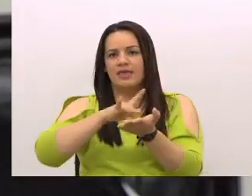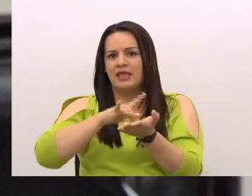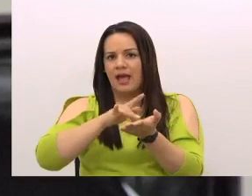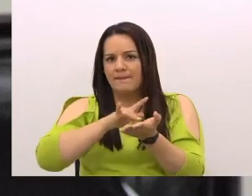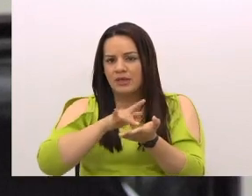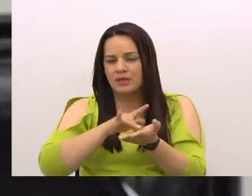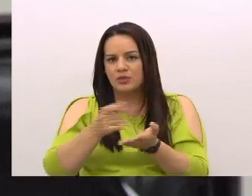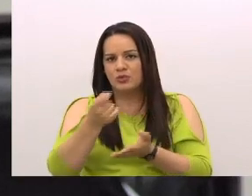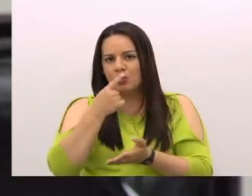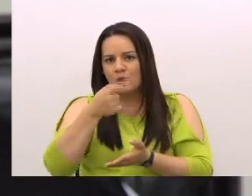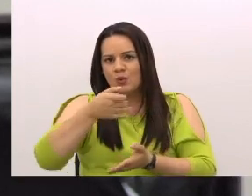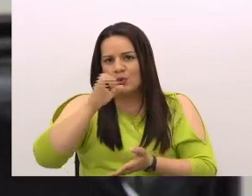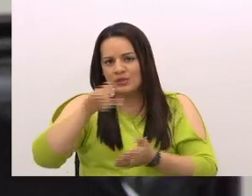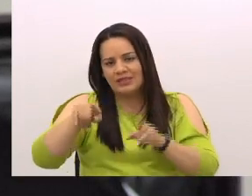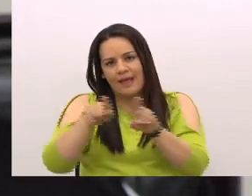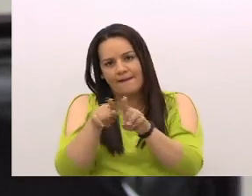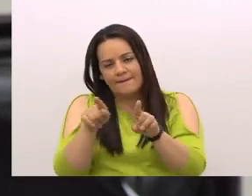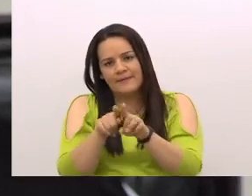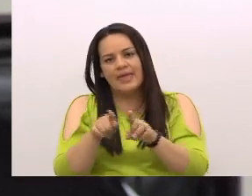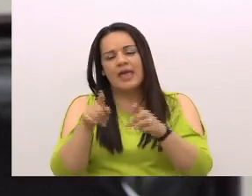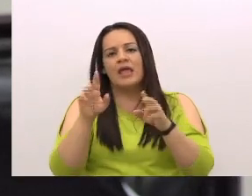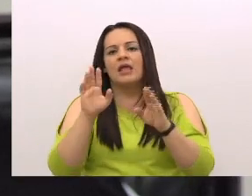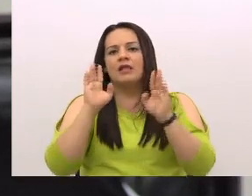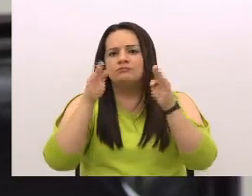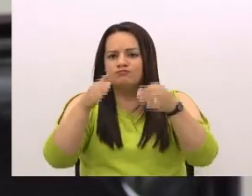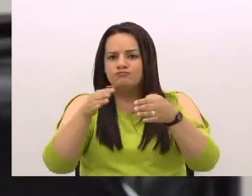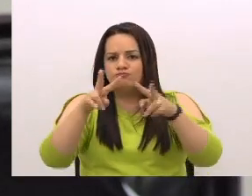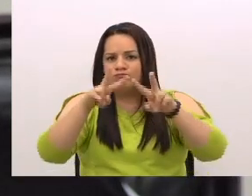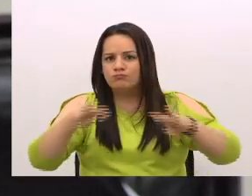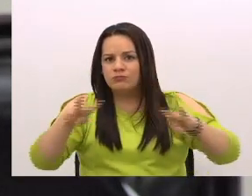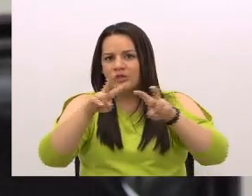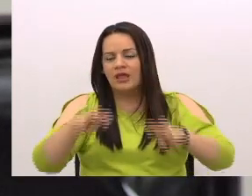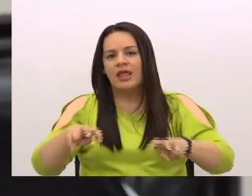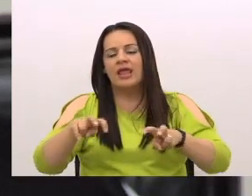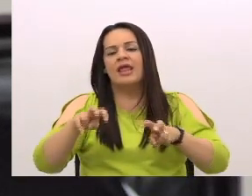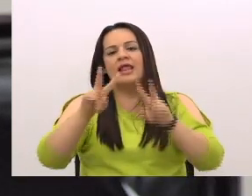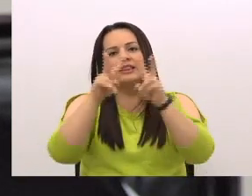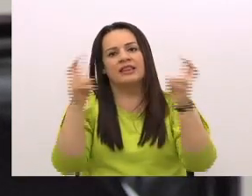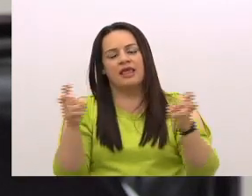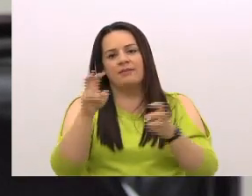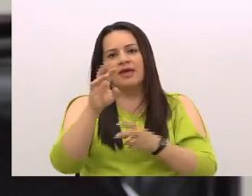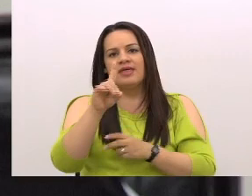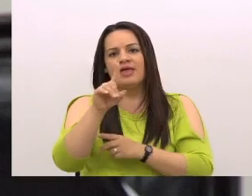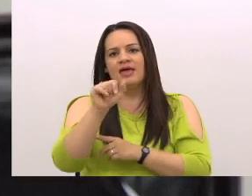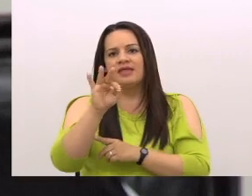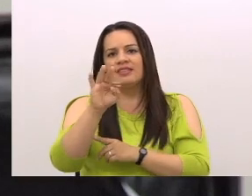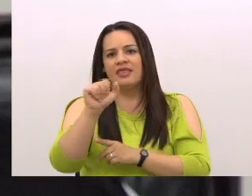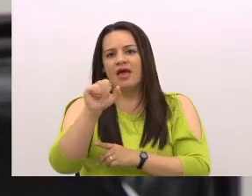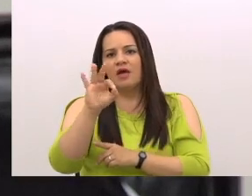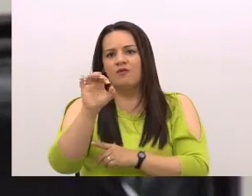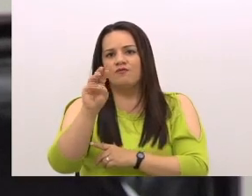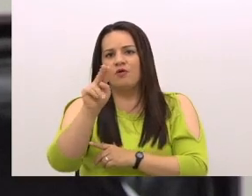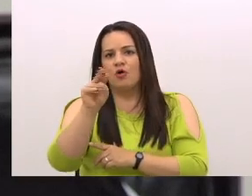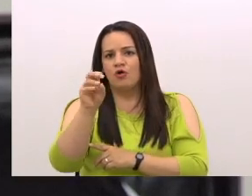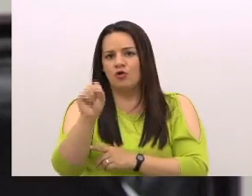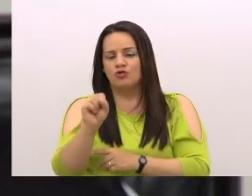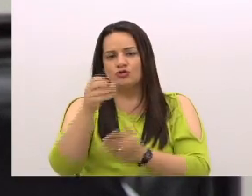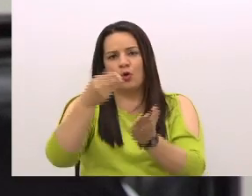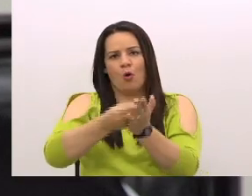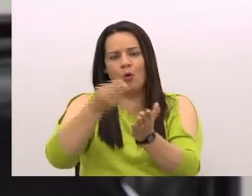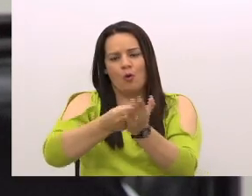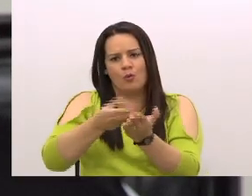también vamos en la línea de revisar el tema de datáfonos, de los cobros excesivos que se le están haciendo a los costarricenses